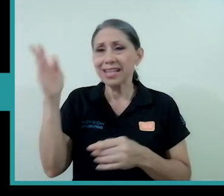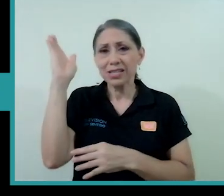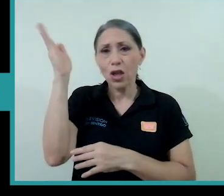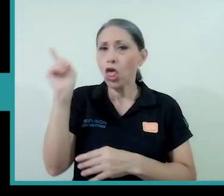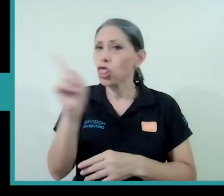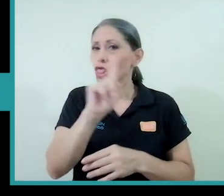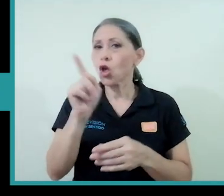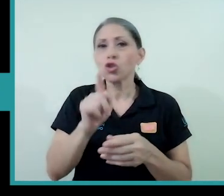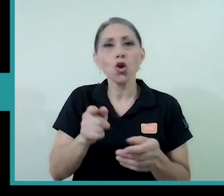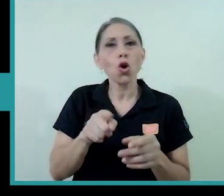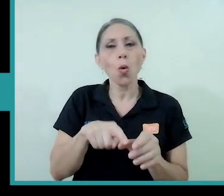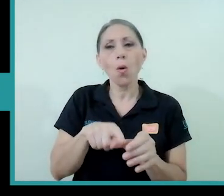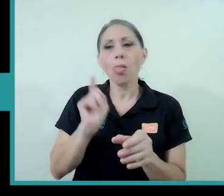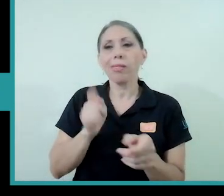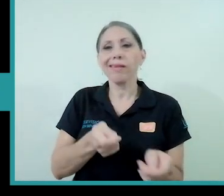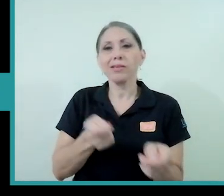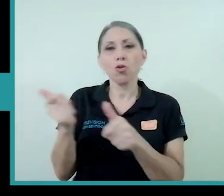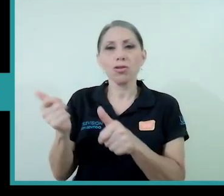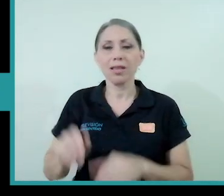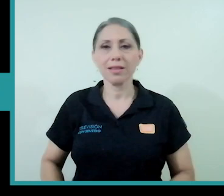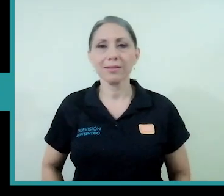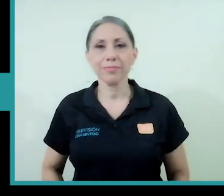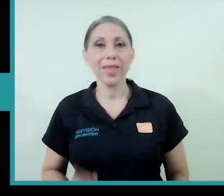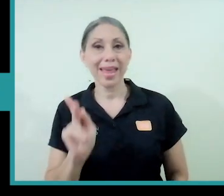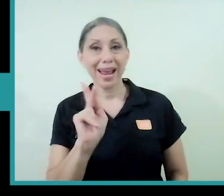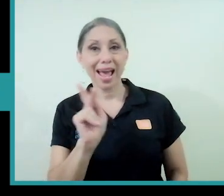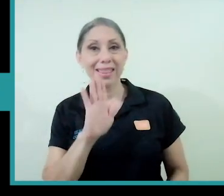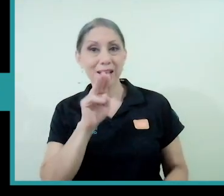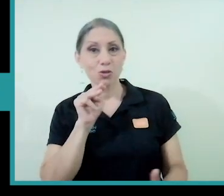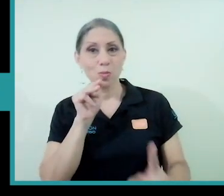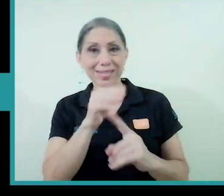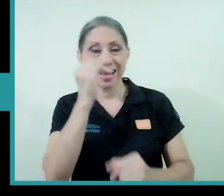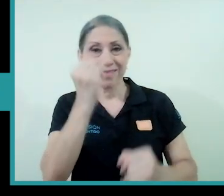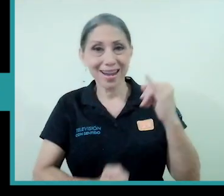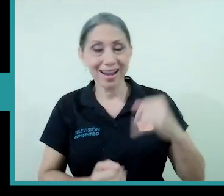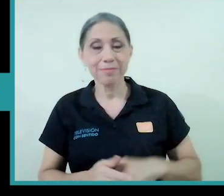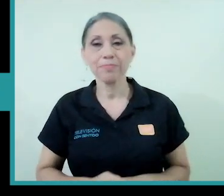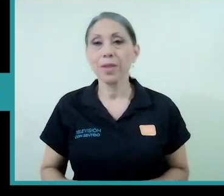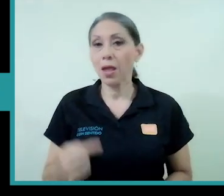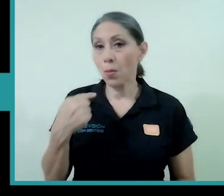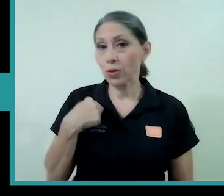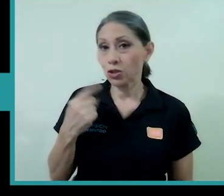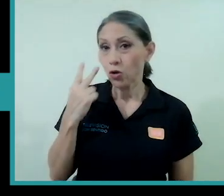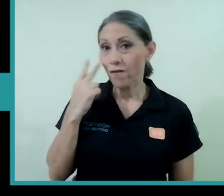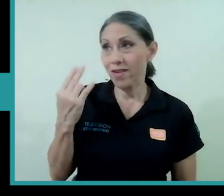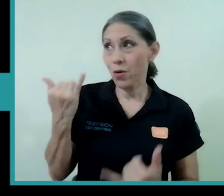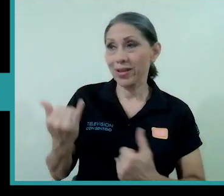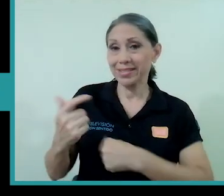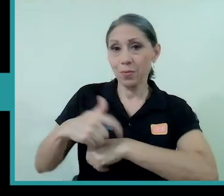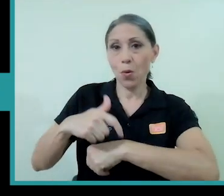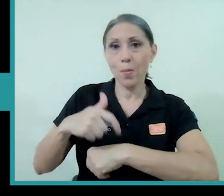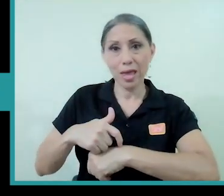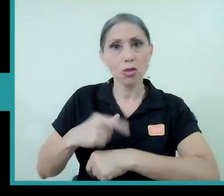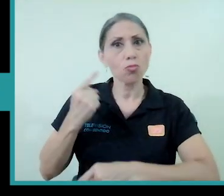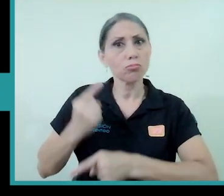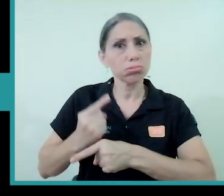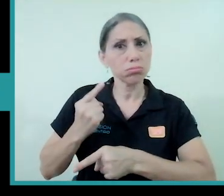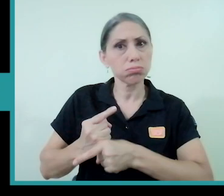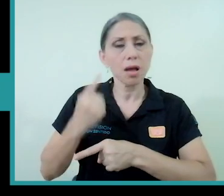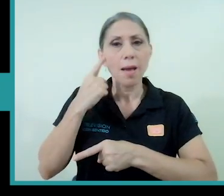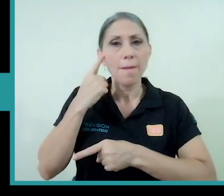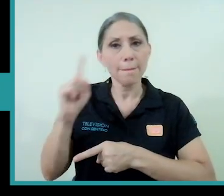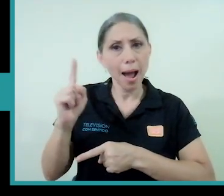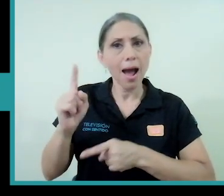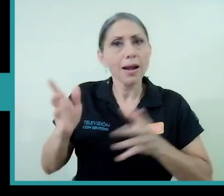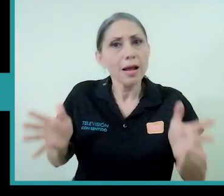Katia ¿es tu mensaje final para nuestro público? un minutito para ellos veo este momento como muy propicio para